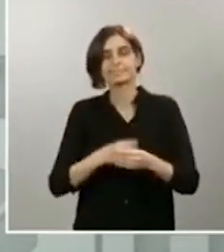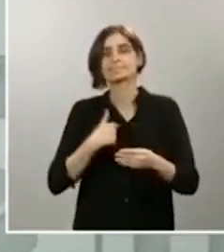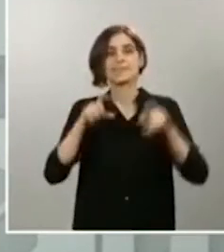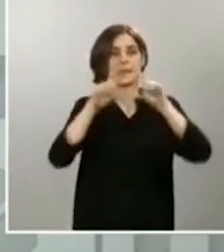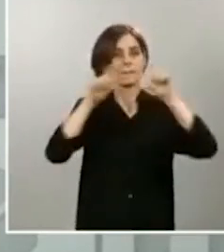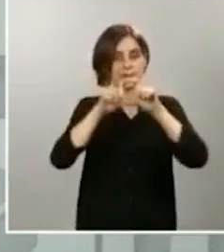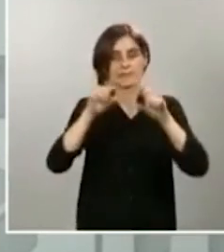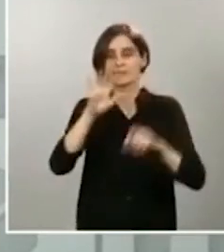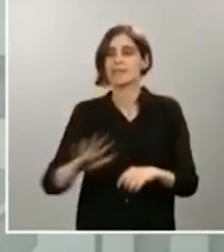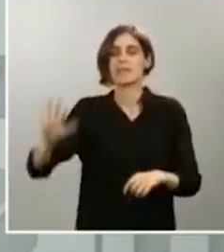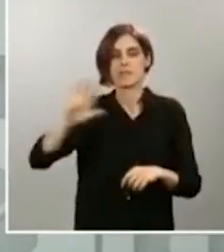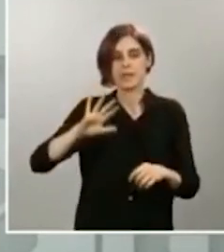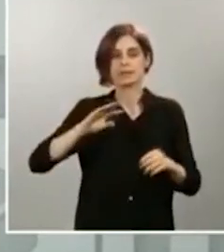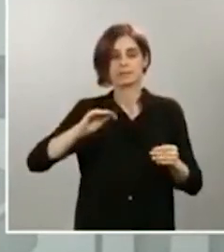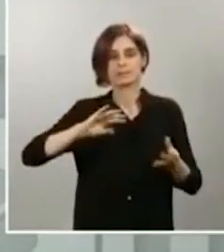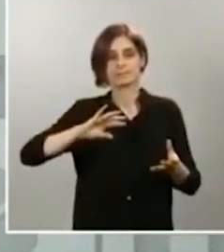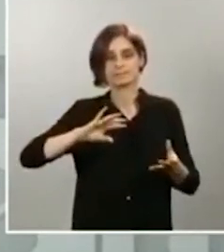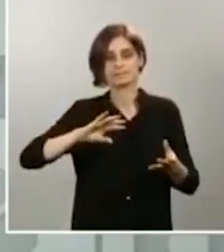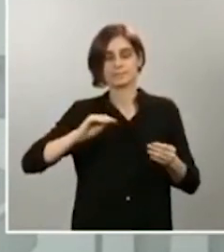cuales, vuelvo a decir, agradecemos su esfuerzo.